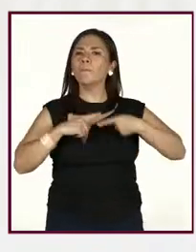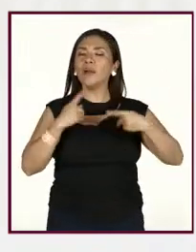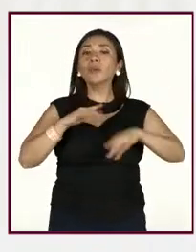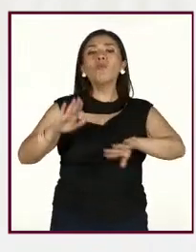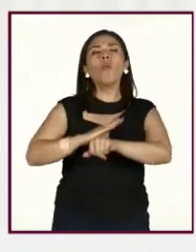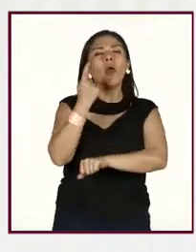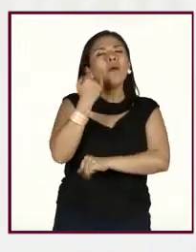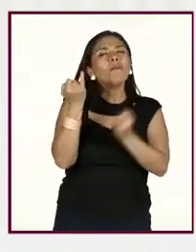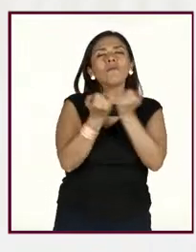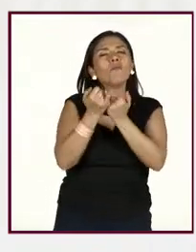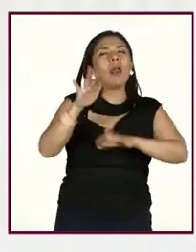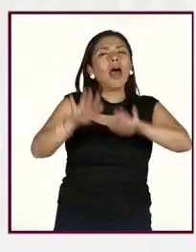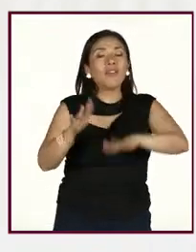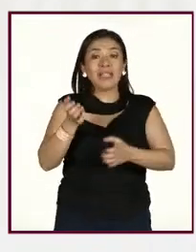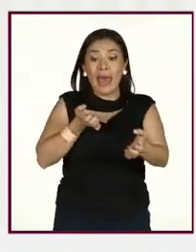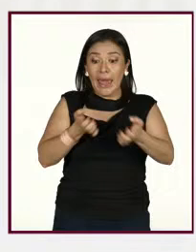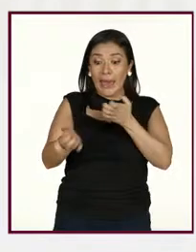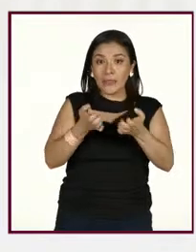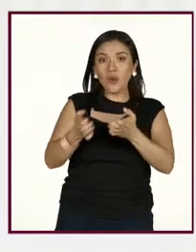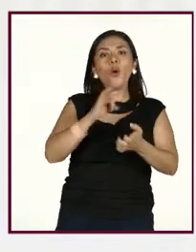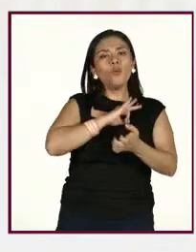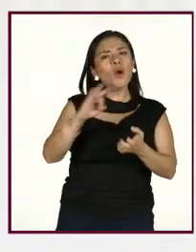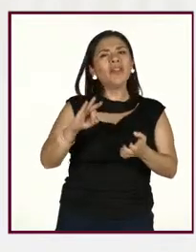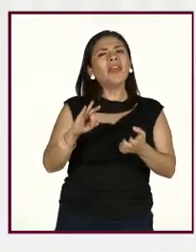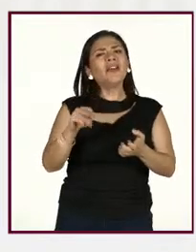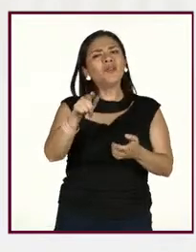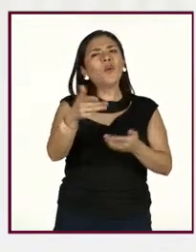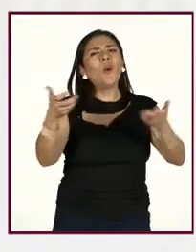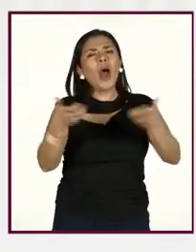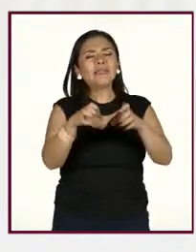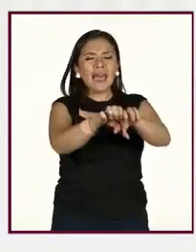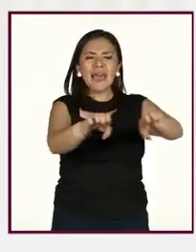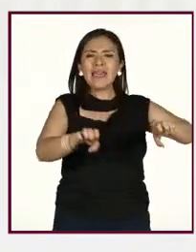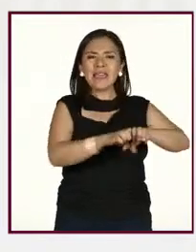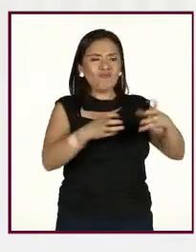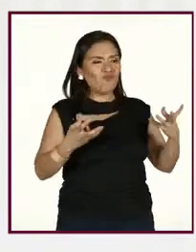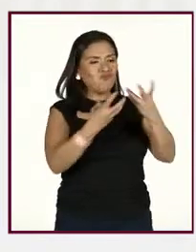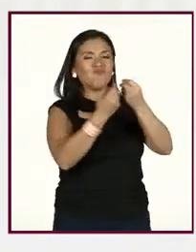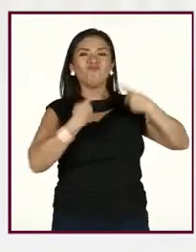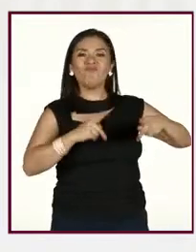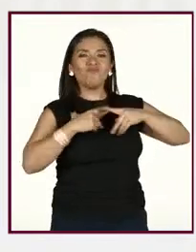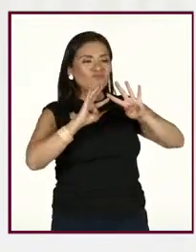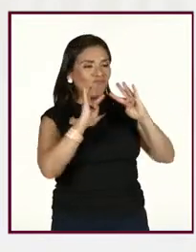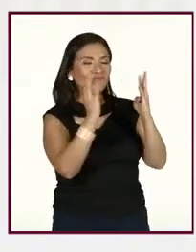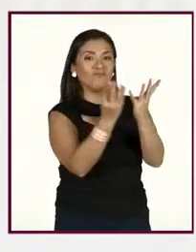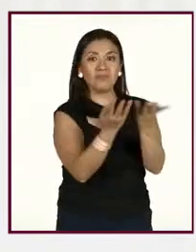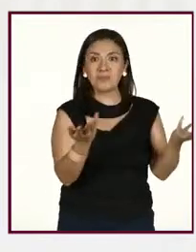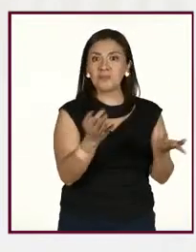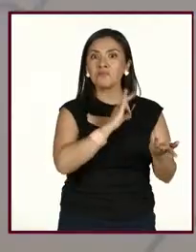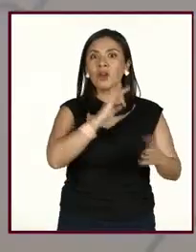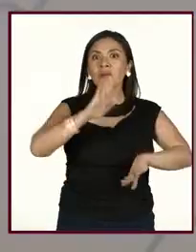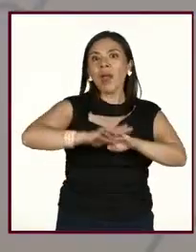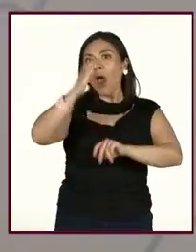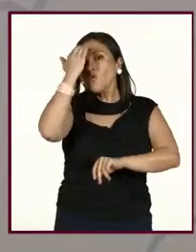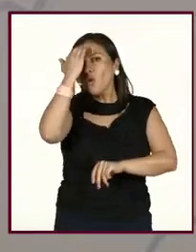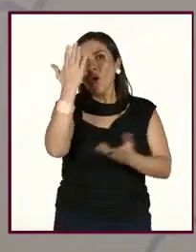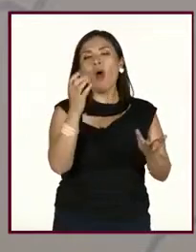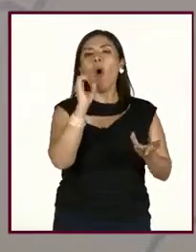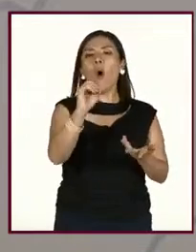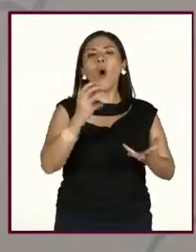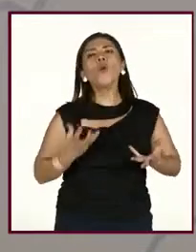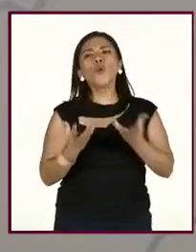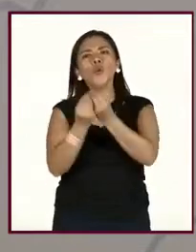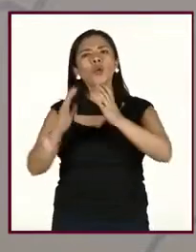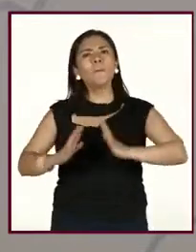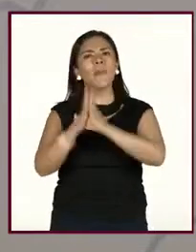veces los ejercicios, pues, se pueden hacer en equipo. Entonces, bueno, pues, a lo mejor es inscribirte o participar